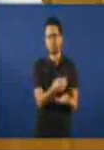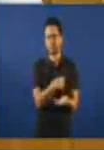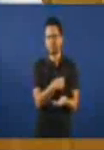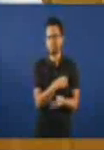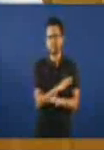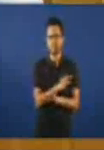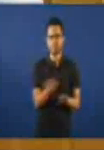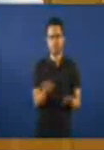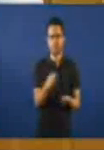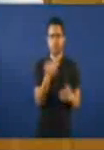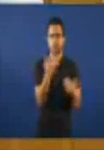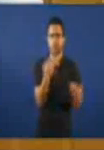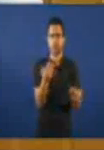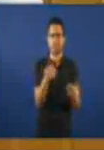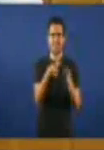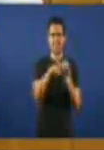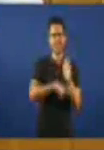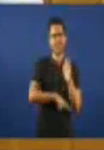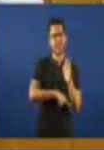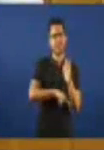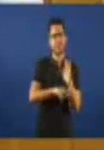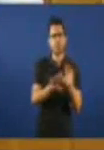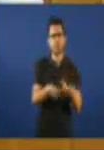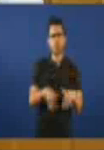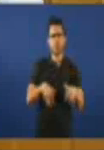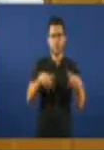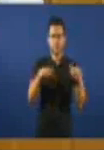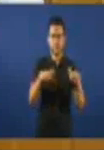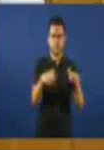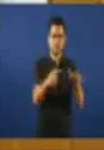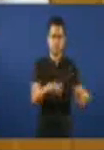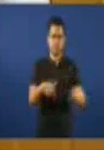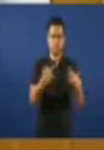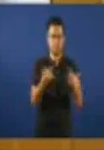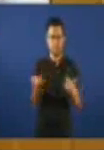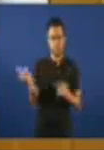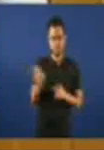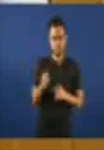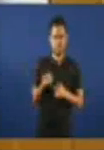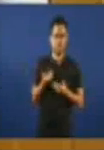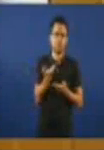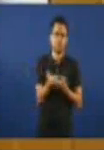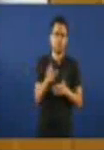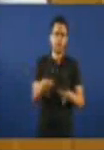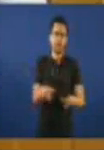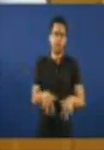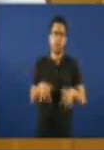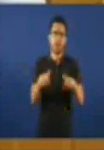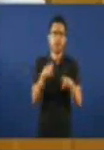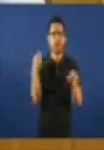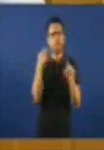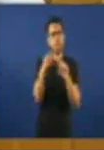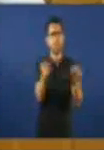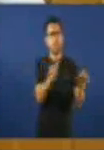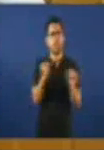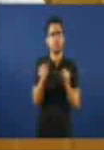regulamento da Cámara, puidemos lograr que de todos xeitos viñese a este pleno para debatelo. Pero agora xunta que tampouco